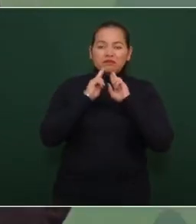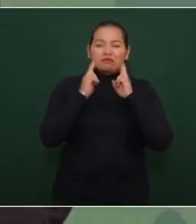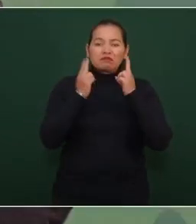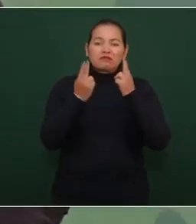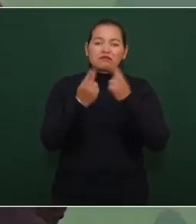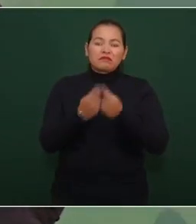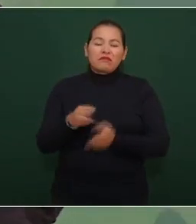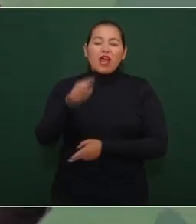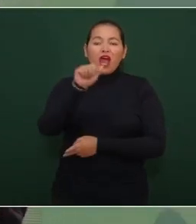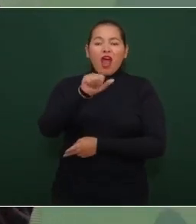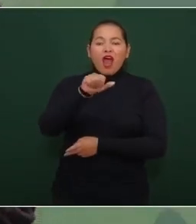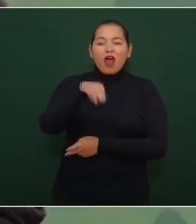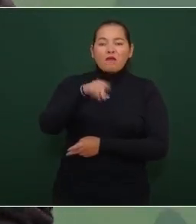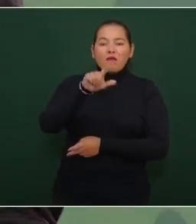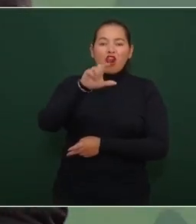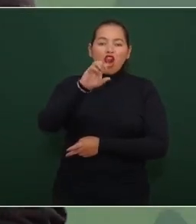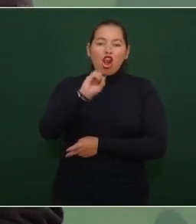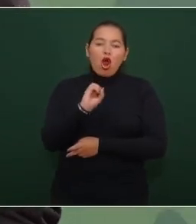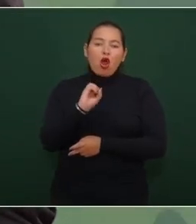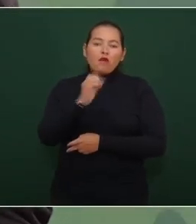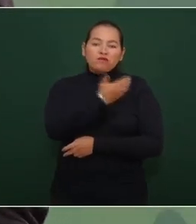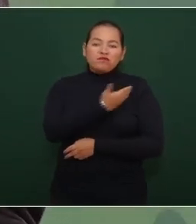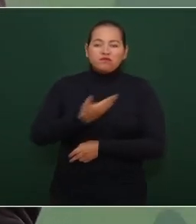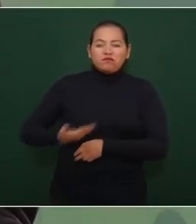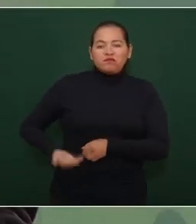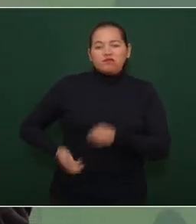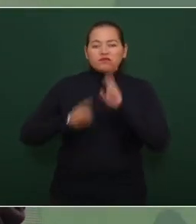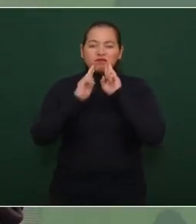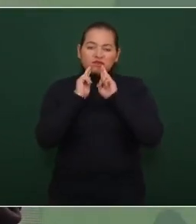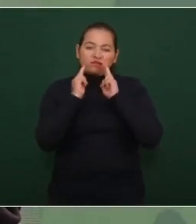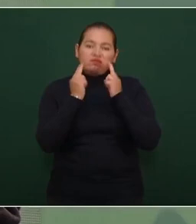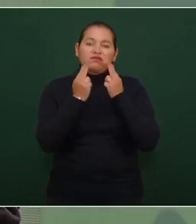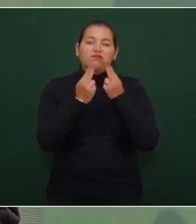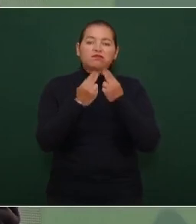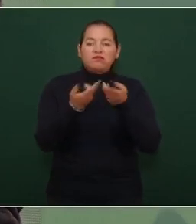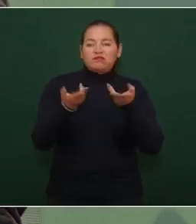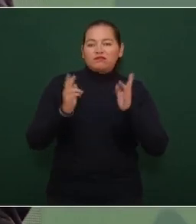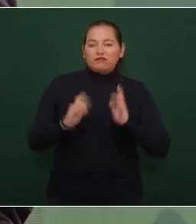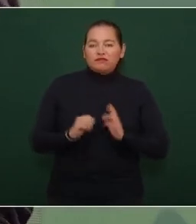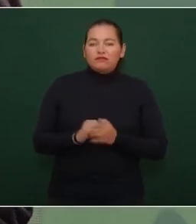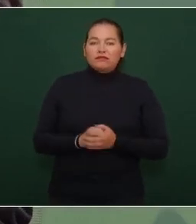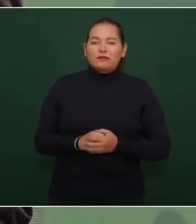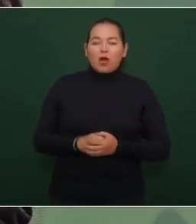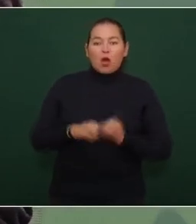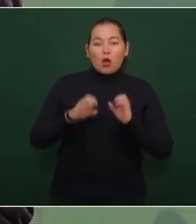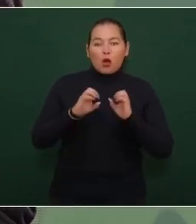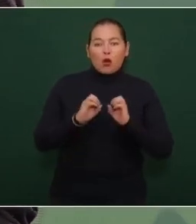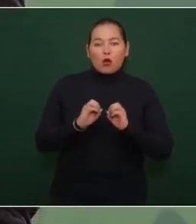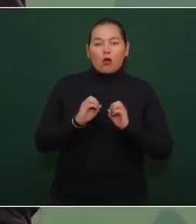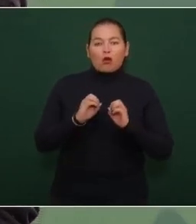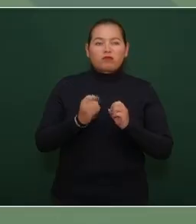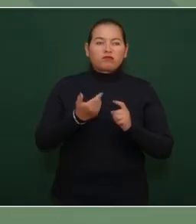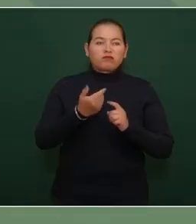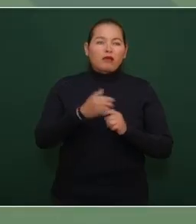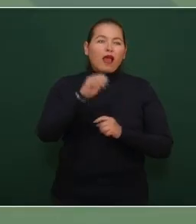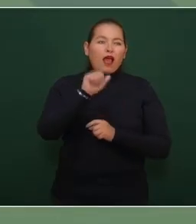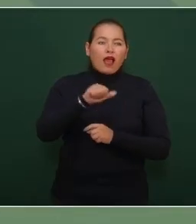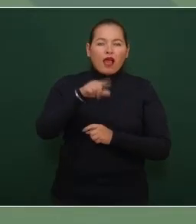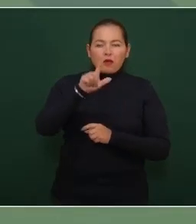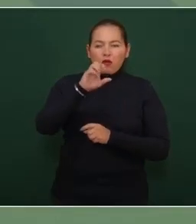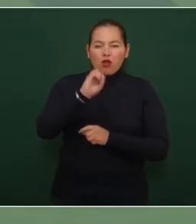o AMLO presidente narcotraficante